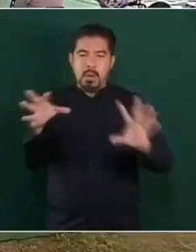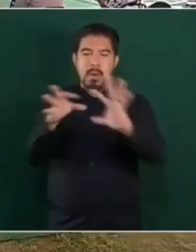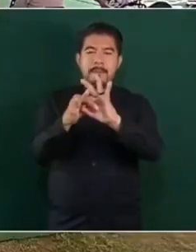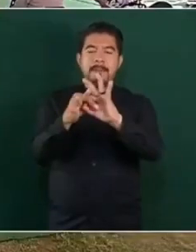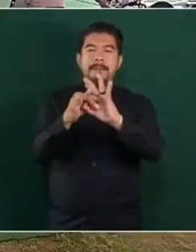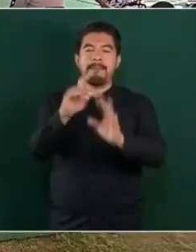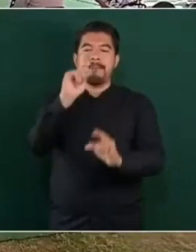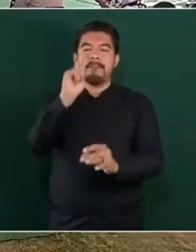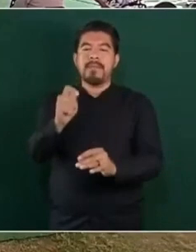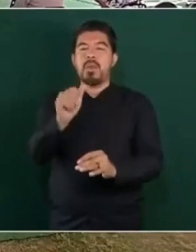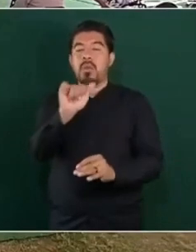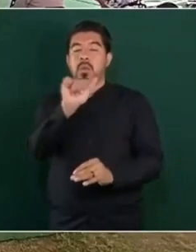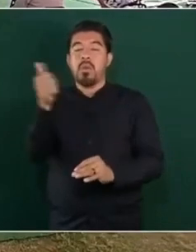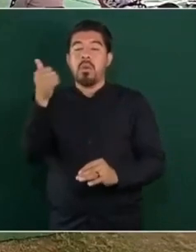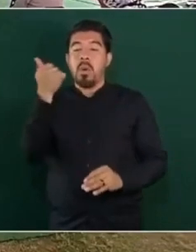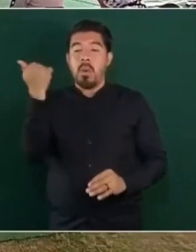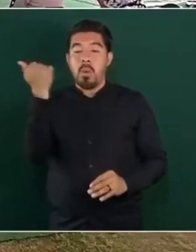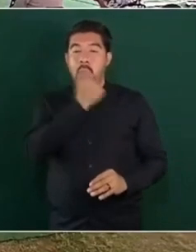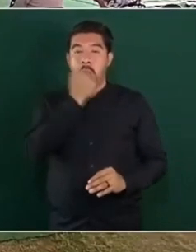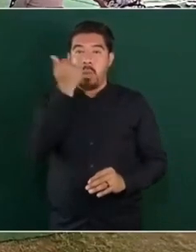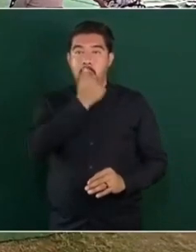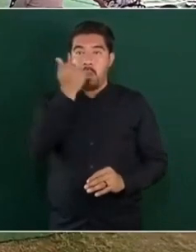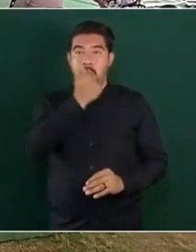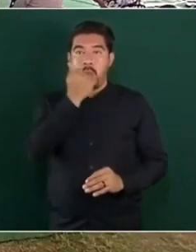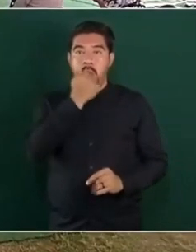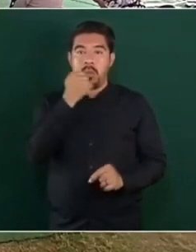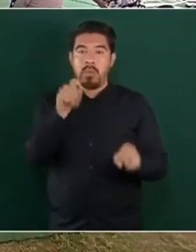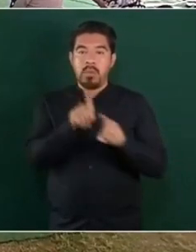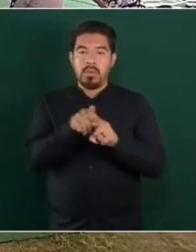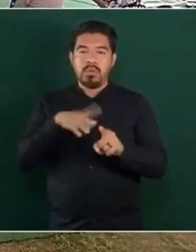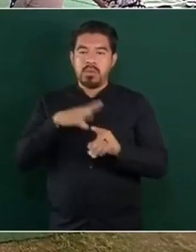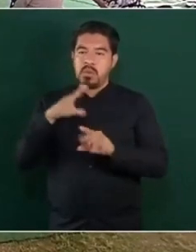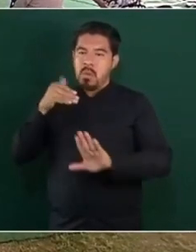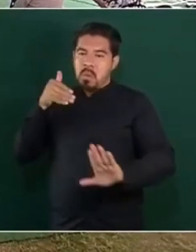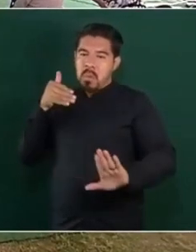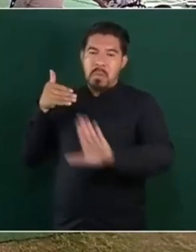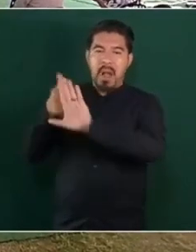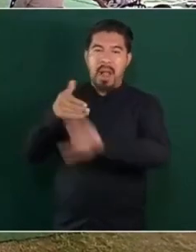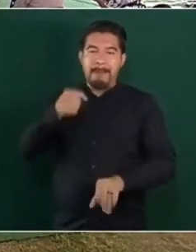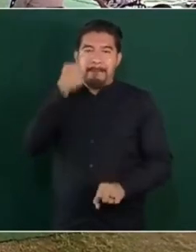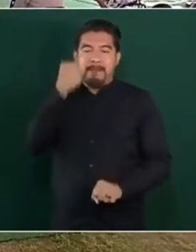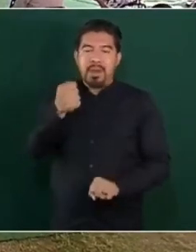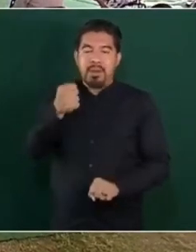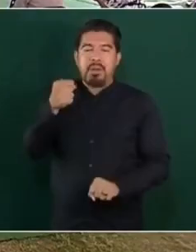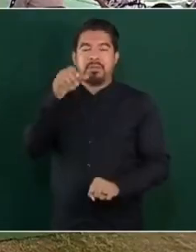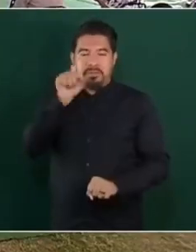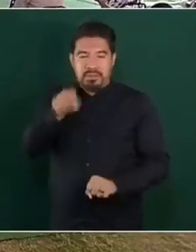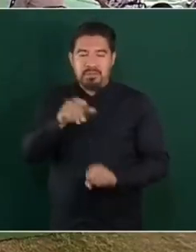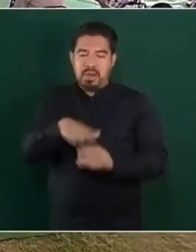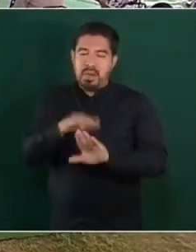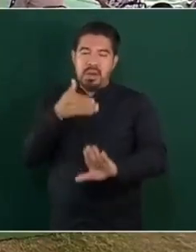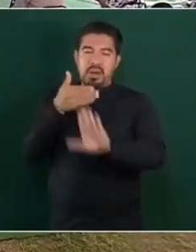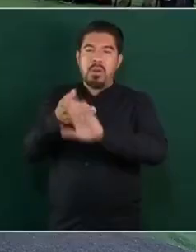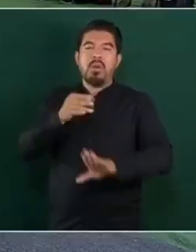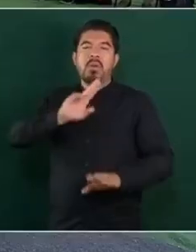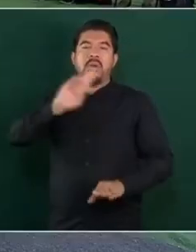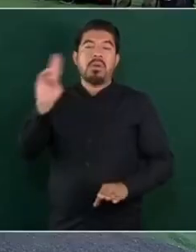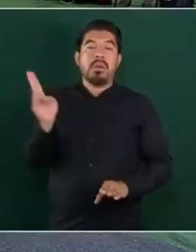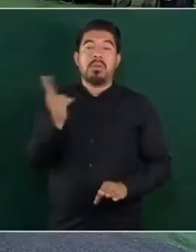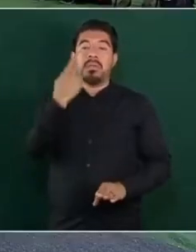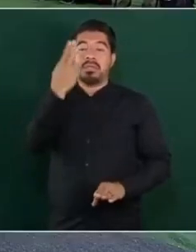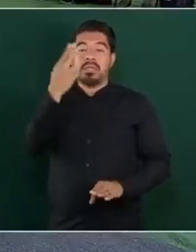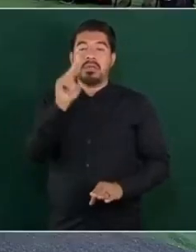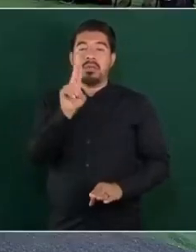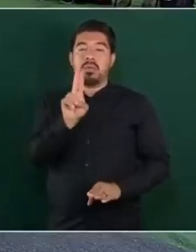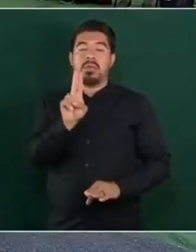con un estudiante también que hace tiempo fue violentado en la Universidad Autónoma de Nuevo León. Él